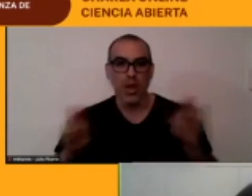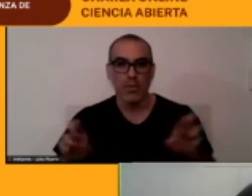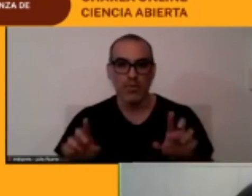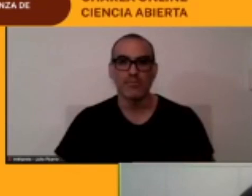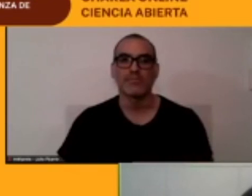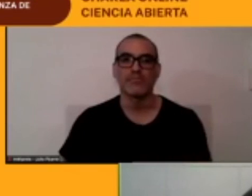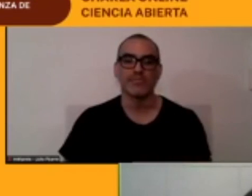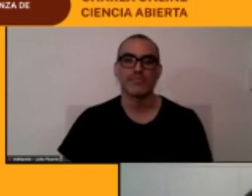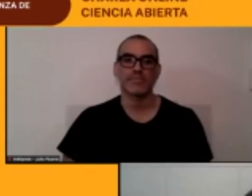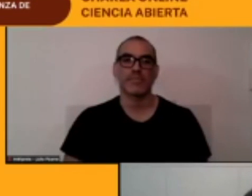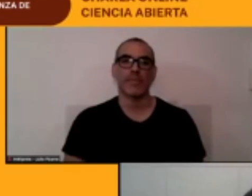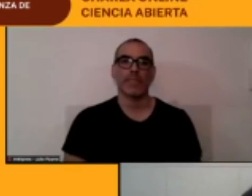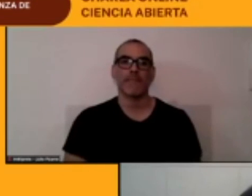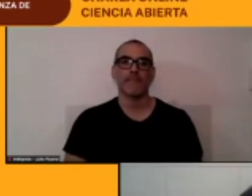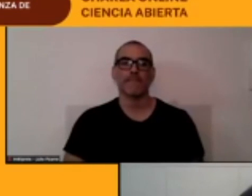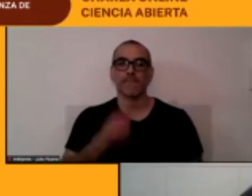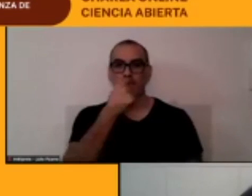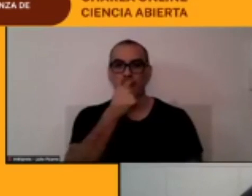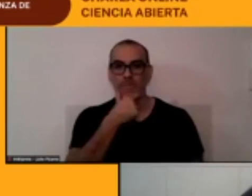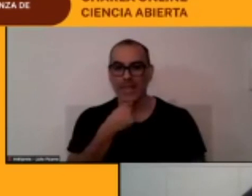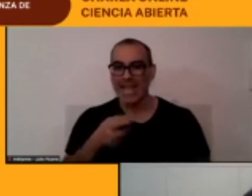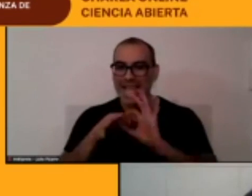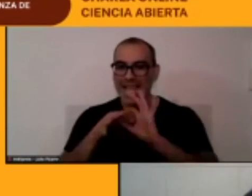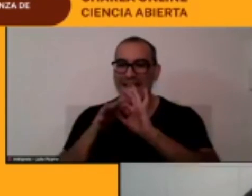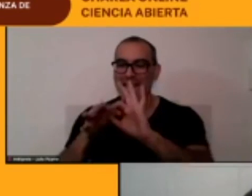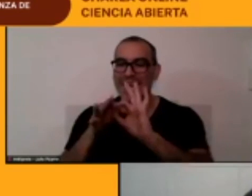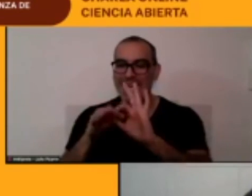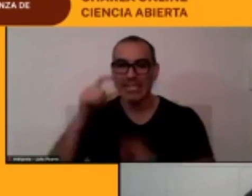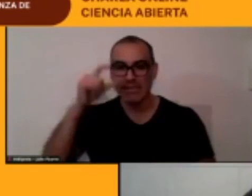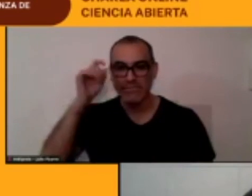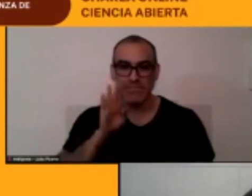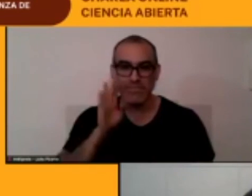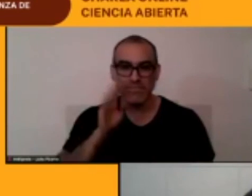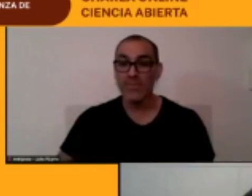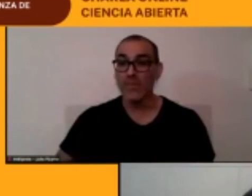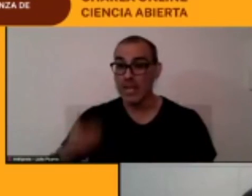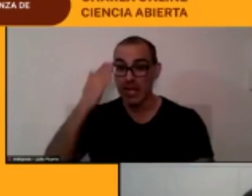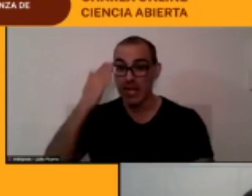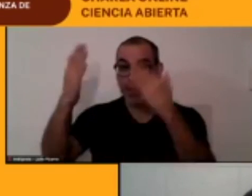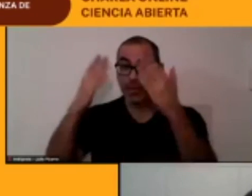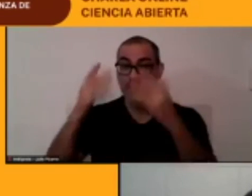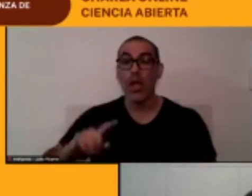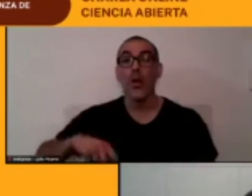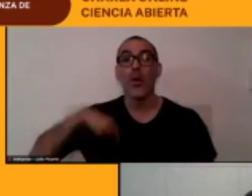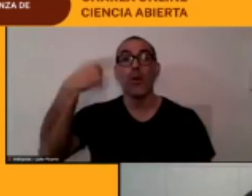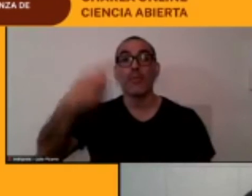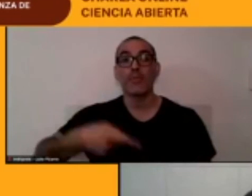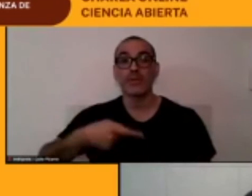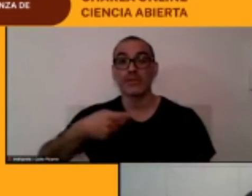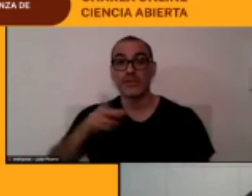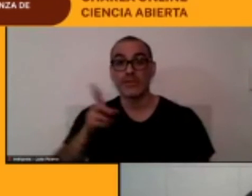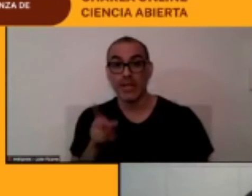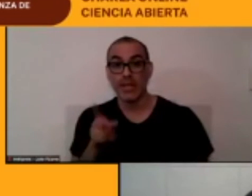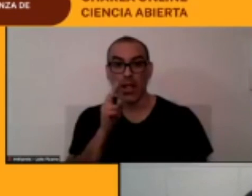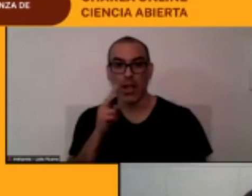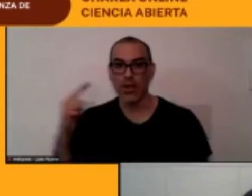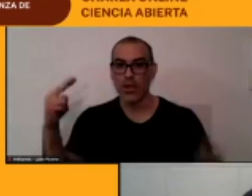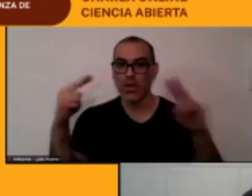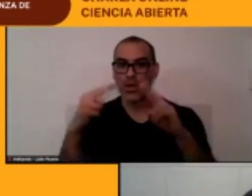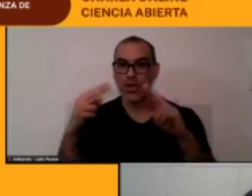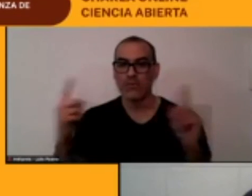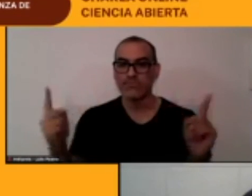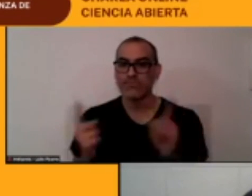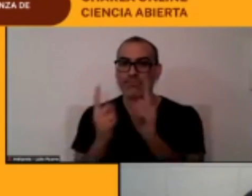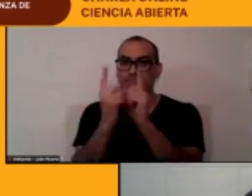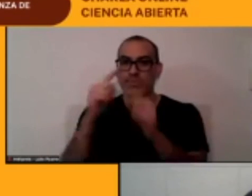muchas gracias Elizabeth nosotros nos despedimos va a ser hasta la próxima semana donde nos vamos a volver a encontrar con